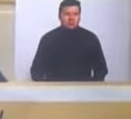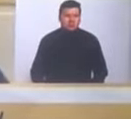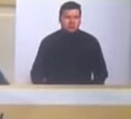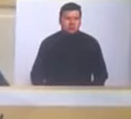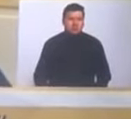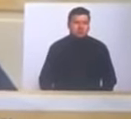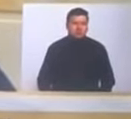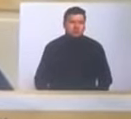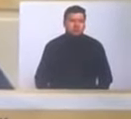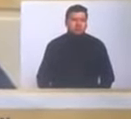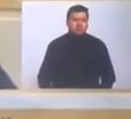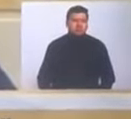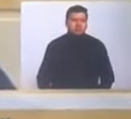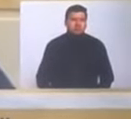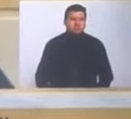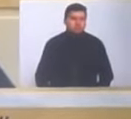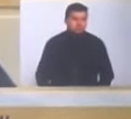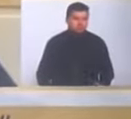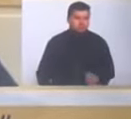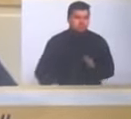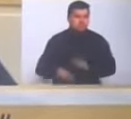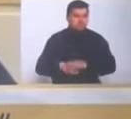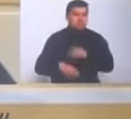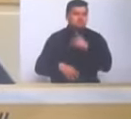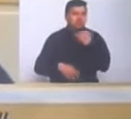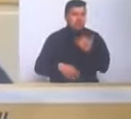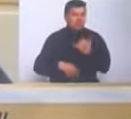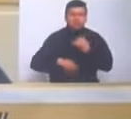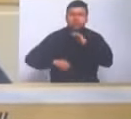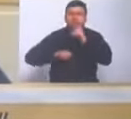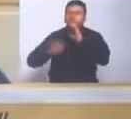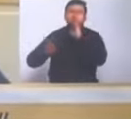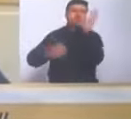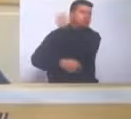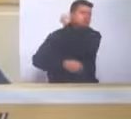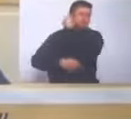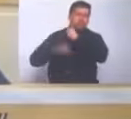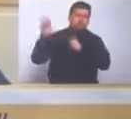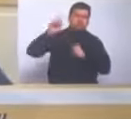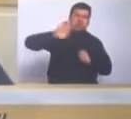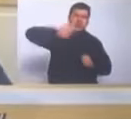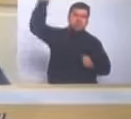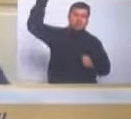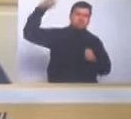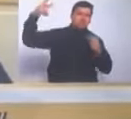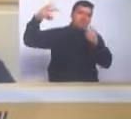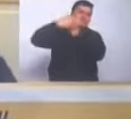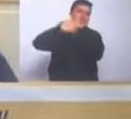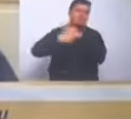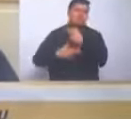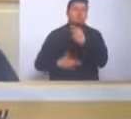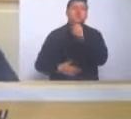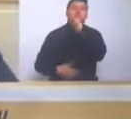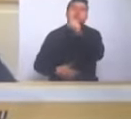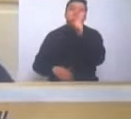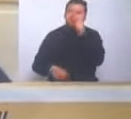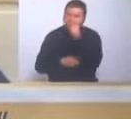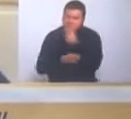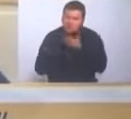Por eso digo que la intervención le hizo ahora el nuevo superintendente. ¿Qué pasó?